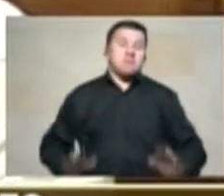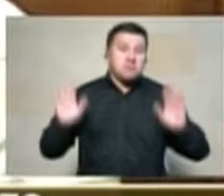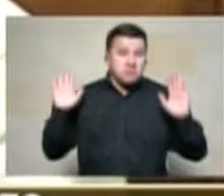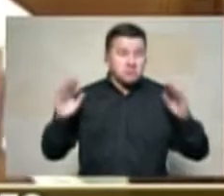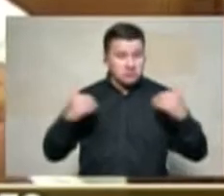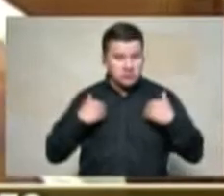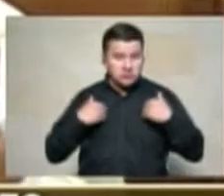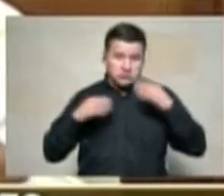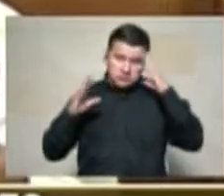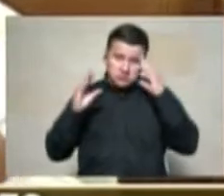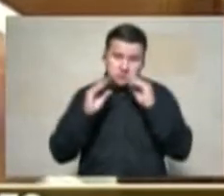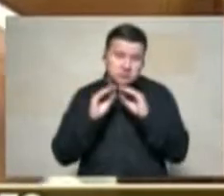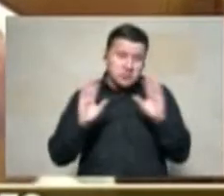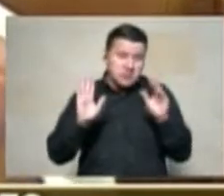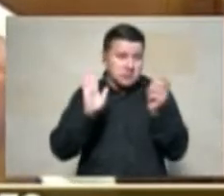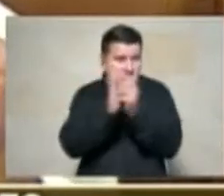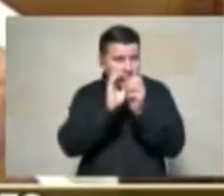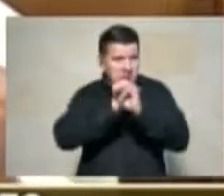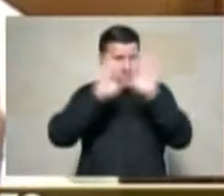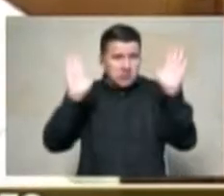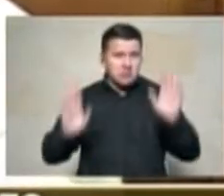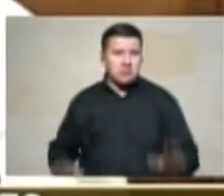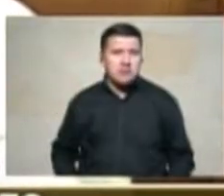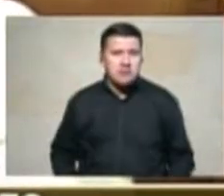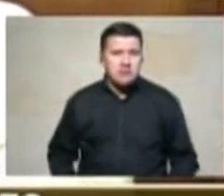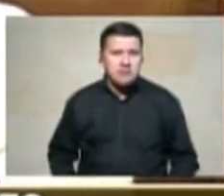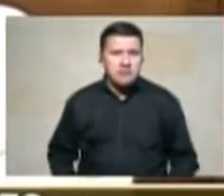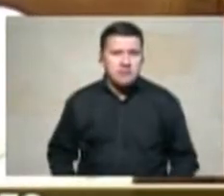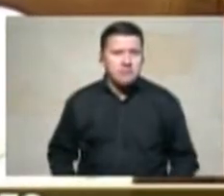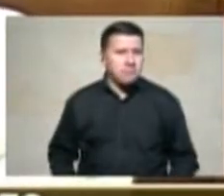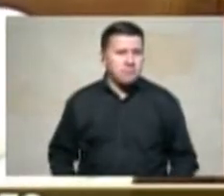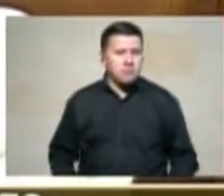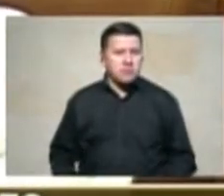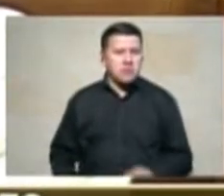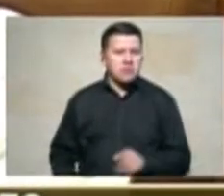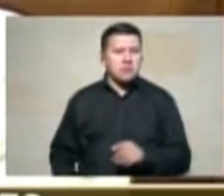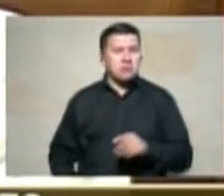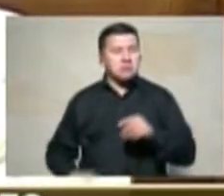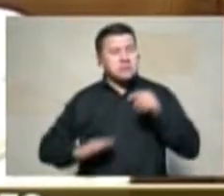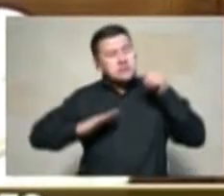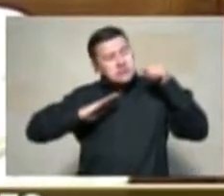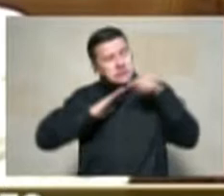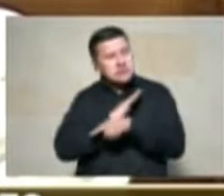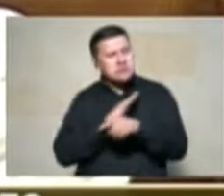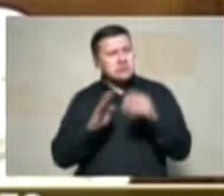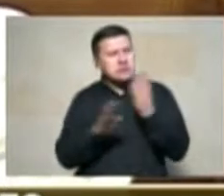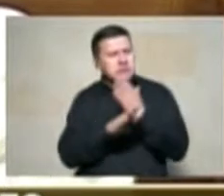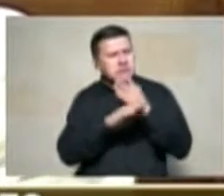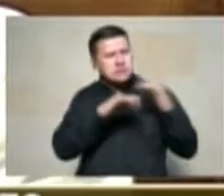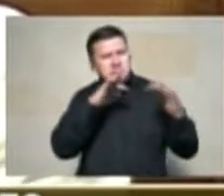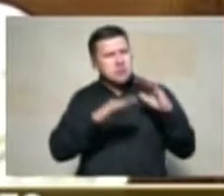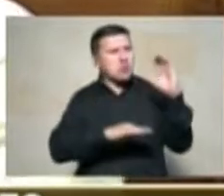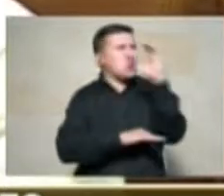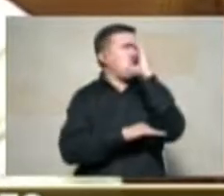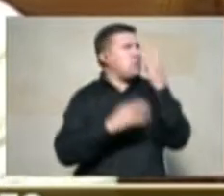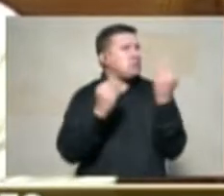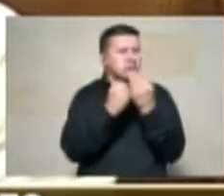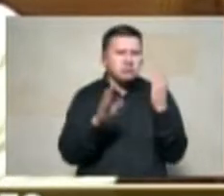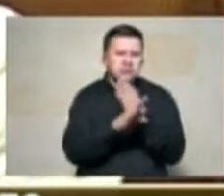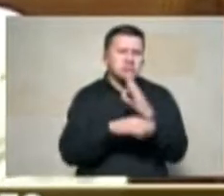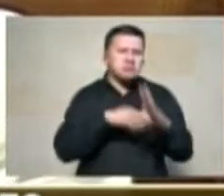considero que la complejidad del conflicto colombiano